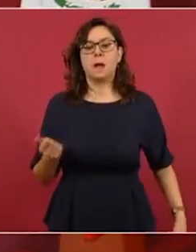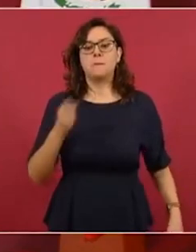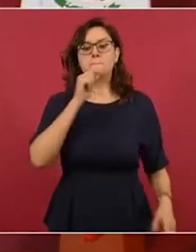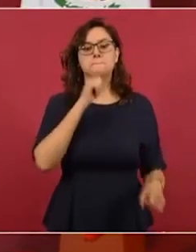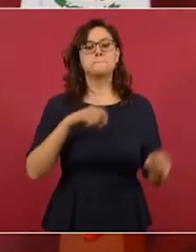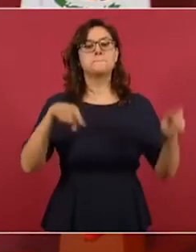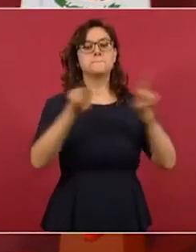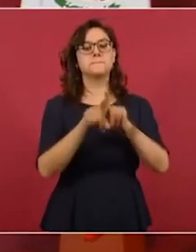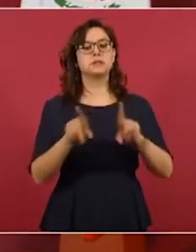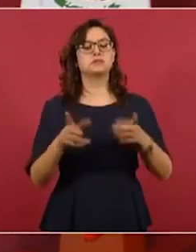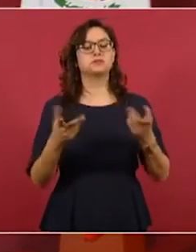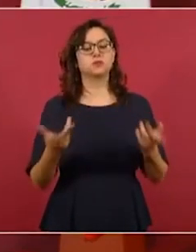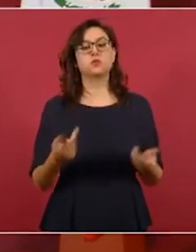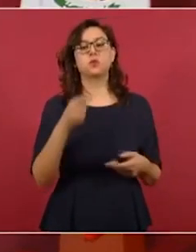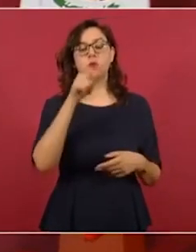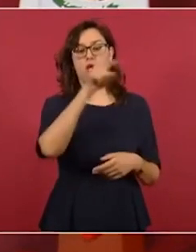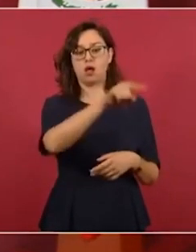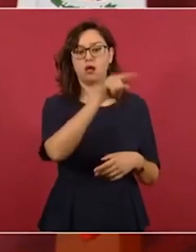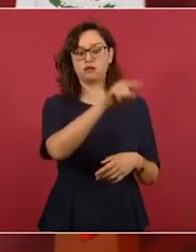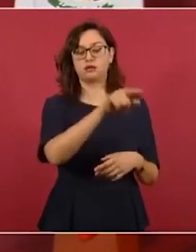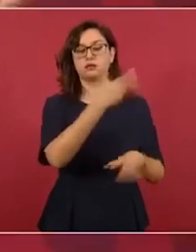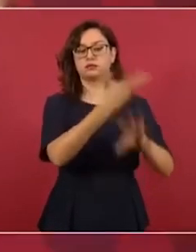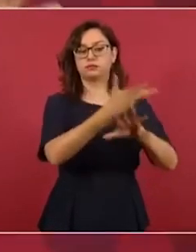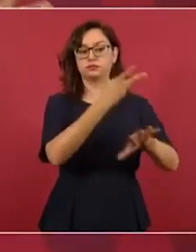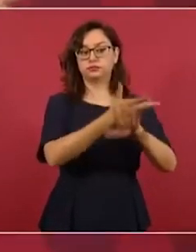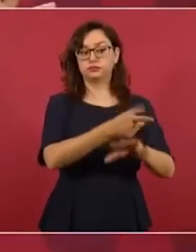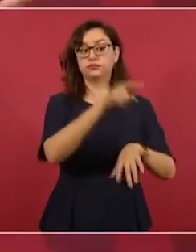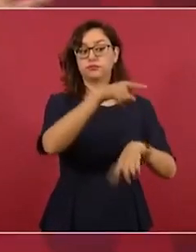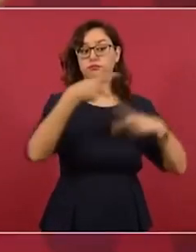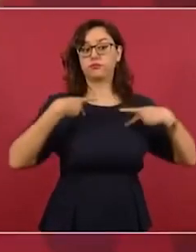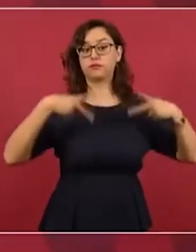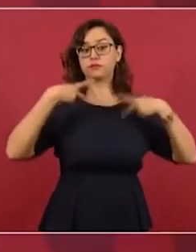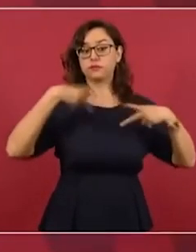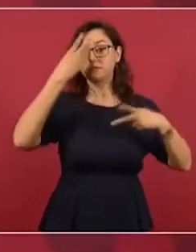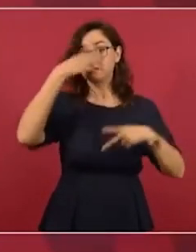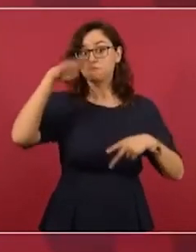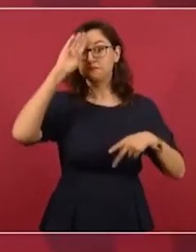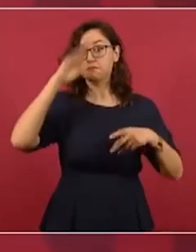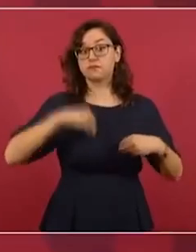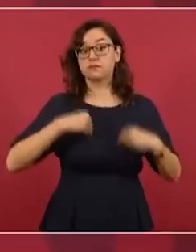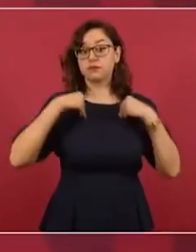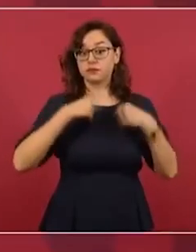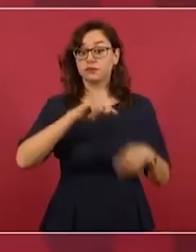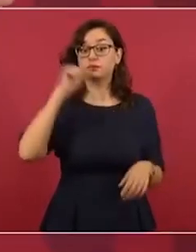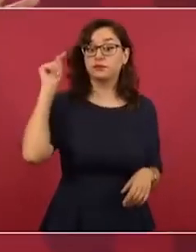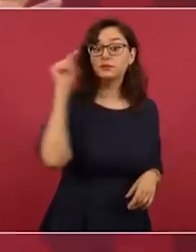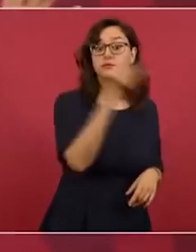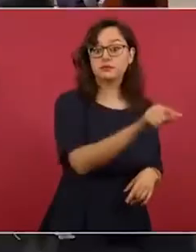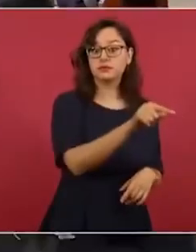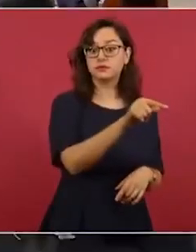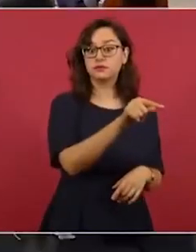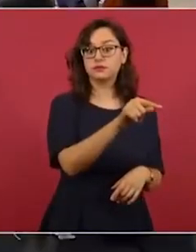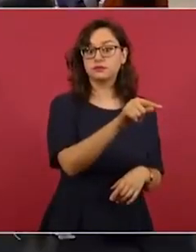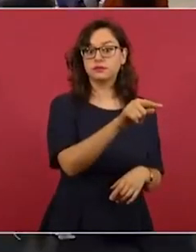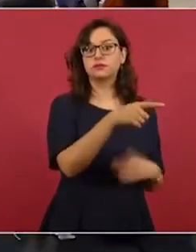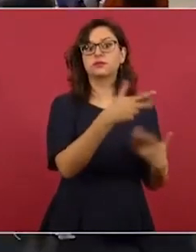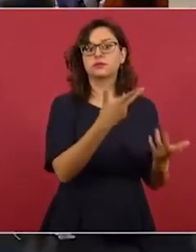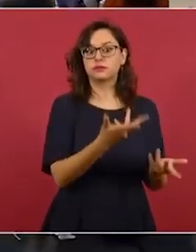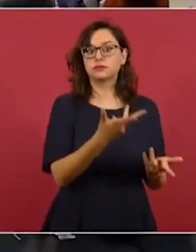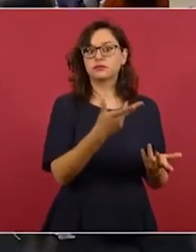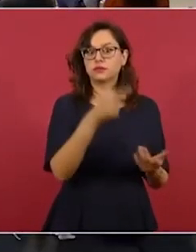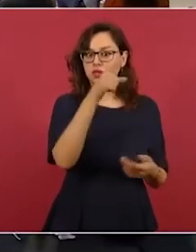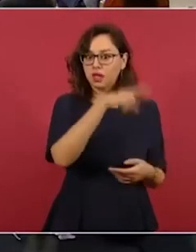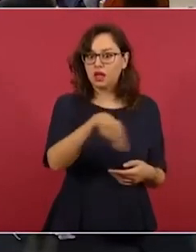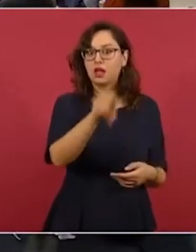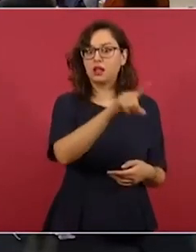que son los que presionan a los gobiernos